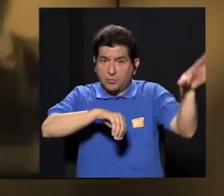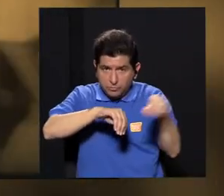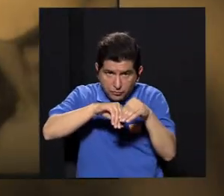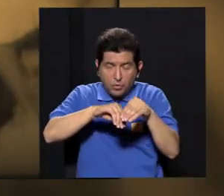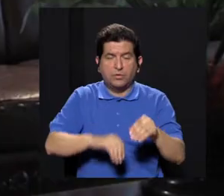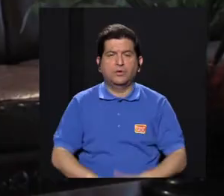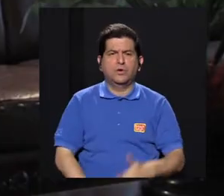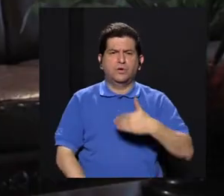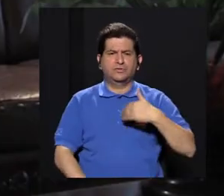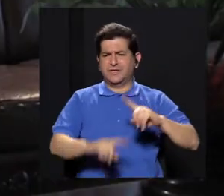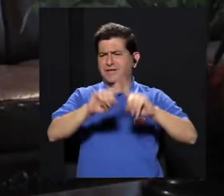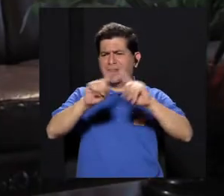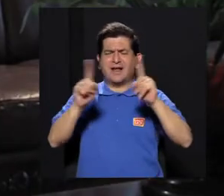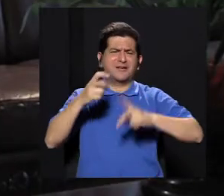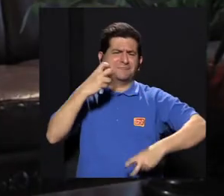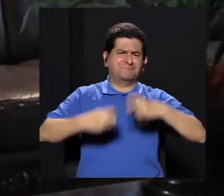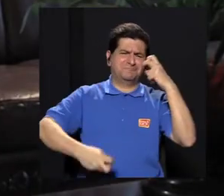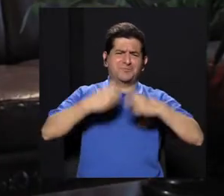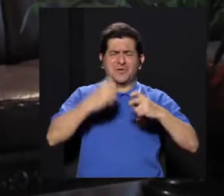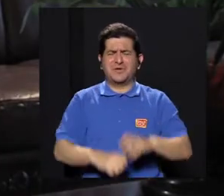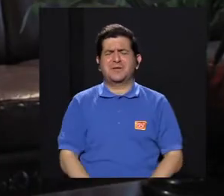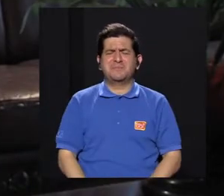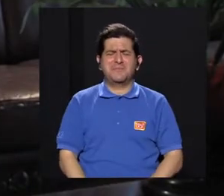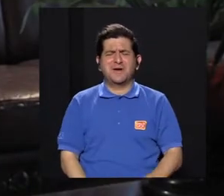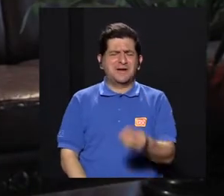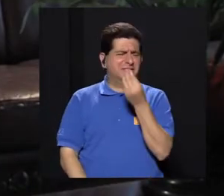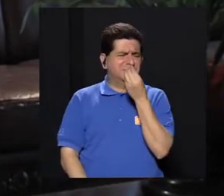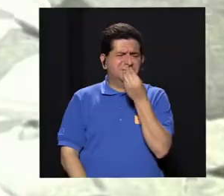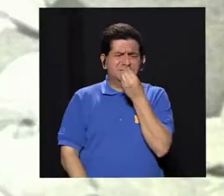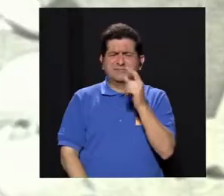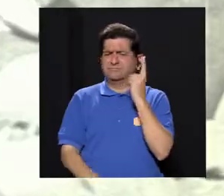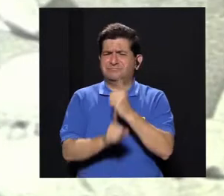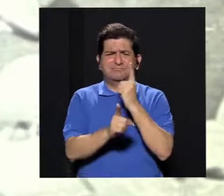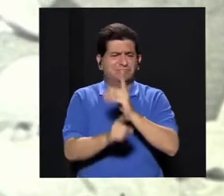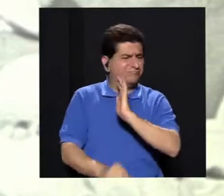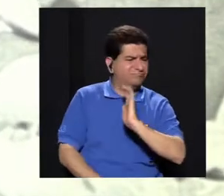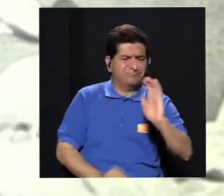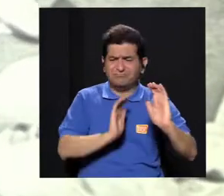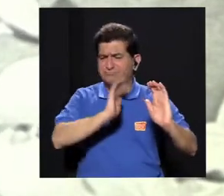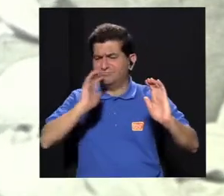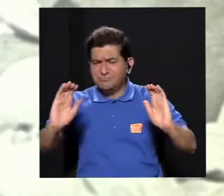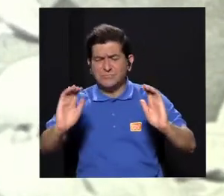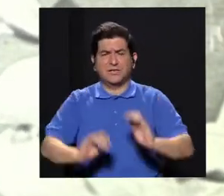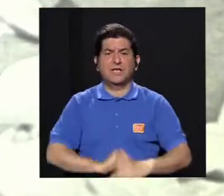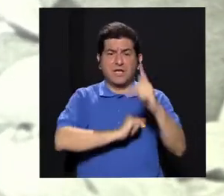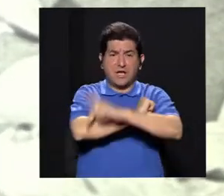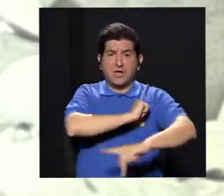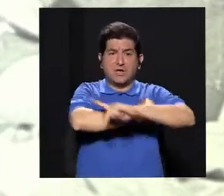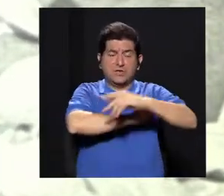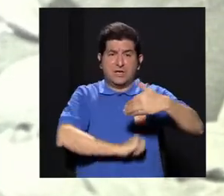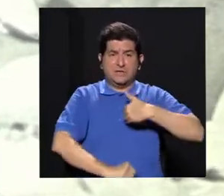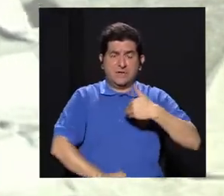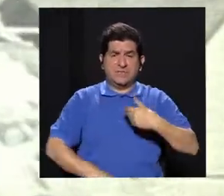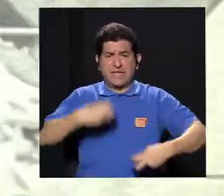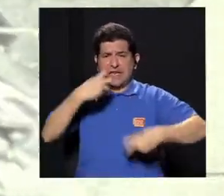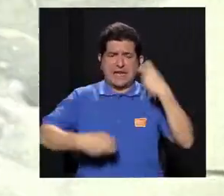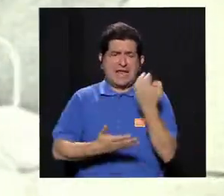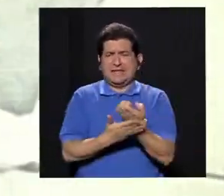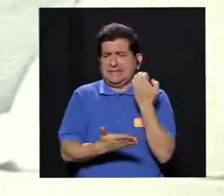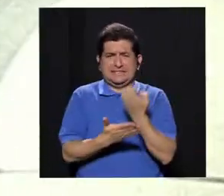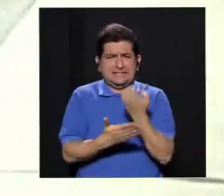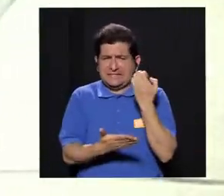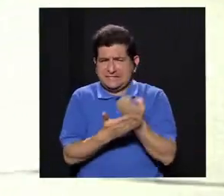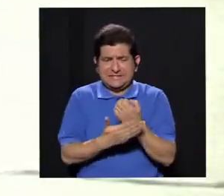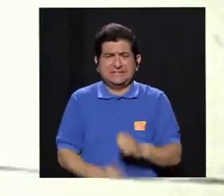tiempo, además, había una serie de problemas de nutrición infantil porque el país tenía